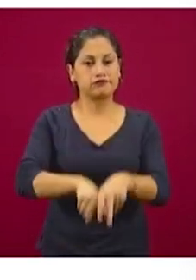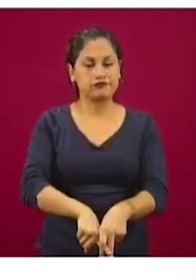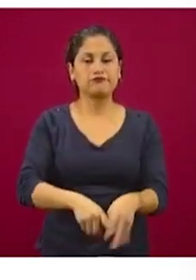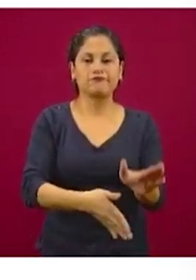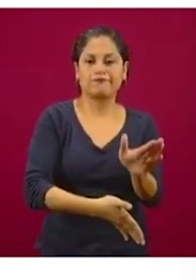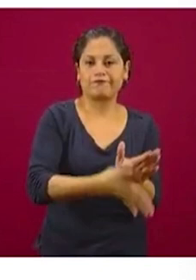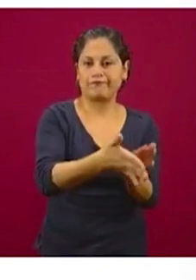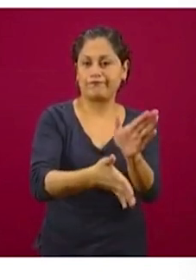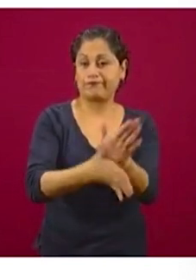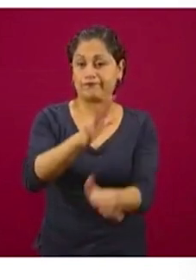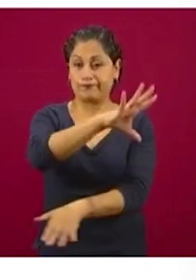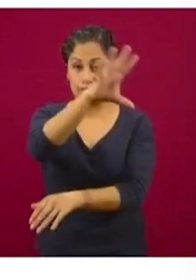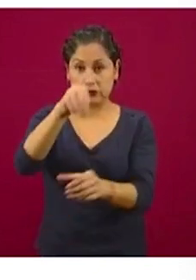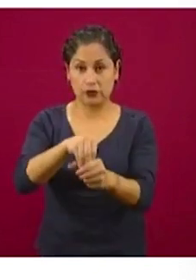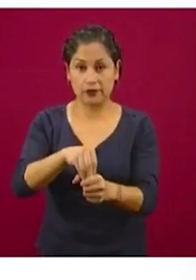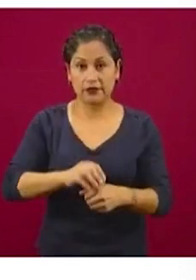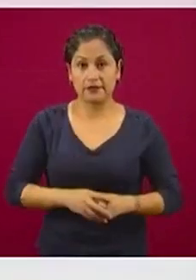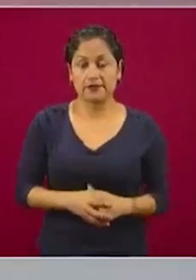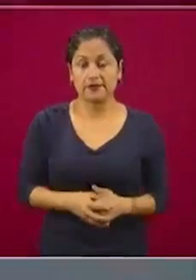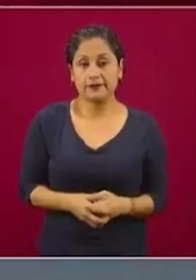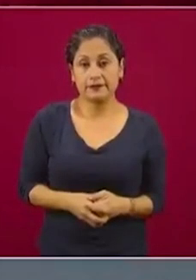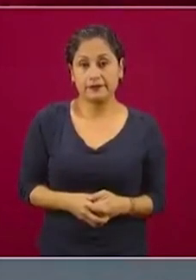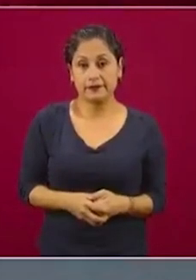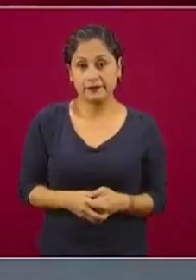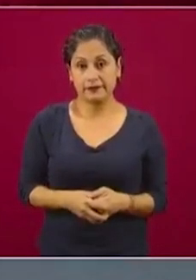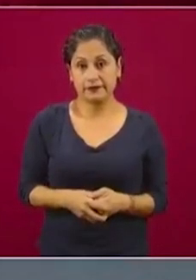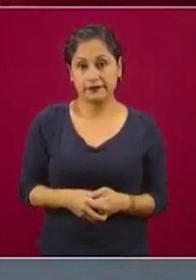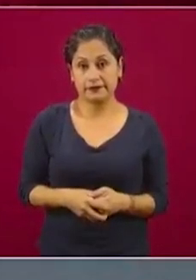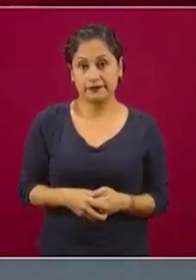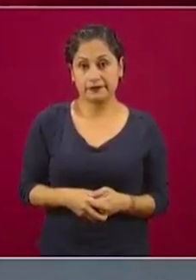completo. Siguiente, por favor.